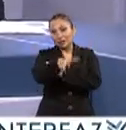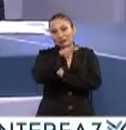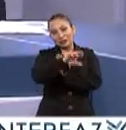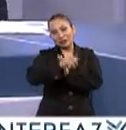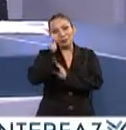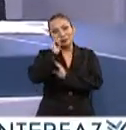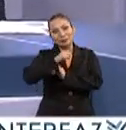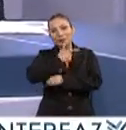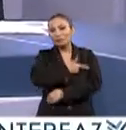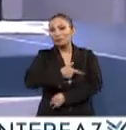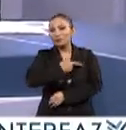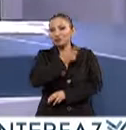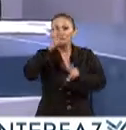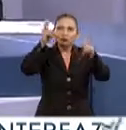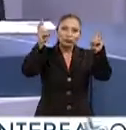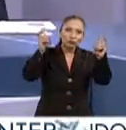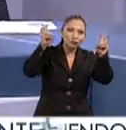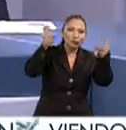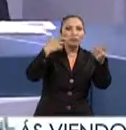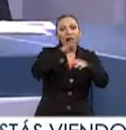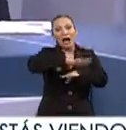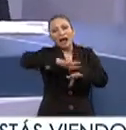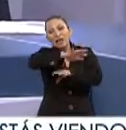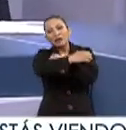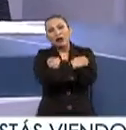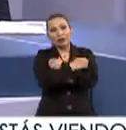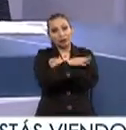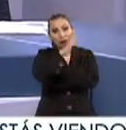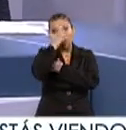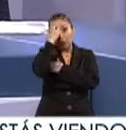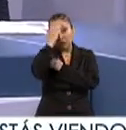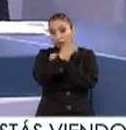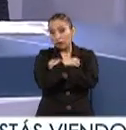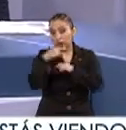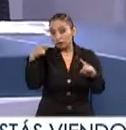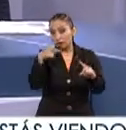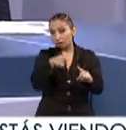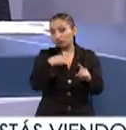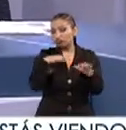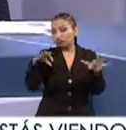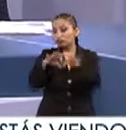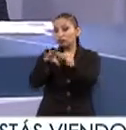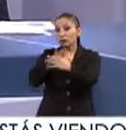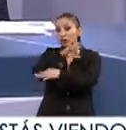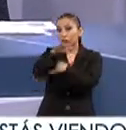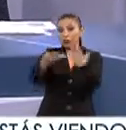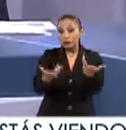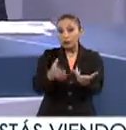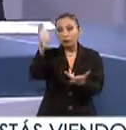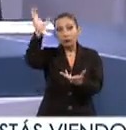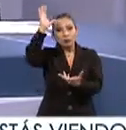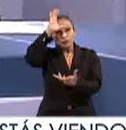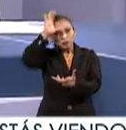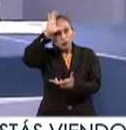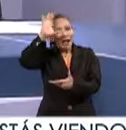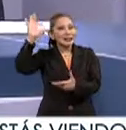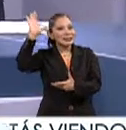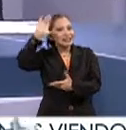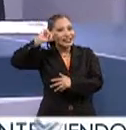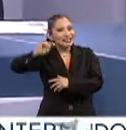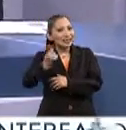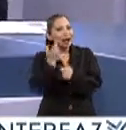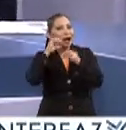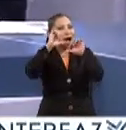supuesto, como siempre, con muchísimos temas del sector educativo. Y recuerden que la educación tiene que ver con todo lo que hacemos, la cultura, la ciencia, la tecnología,